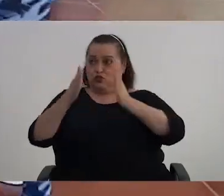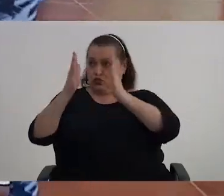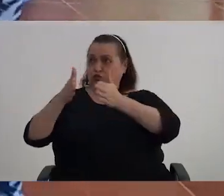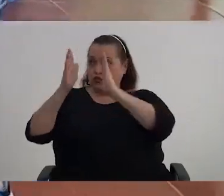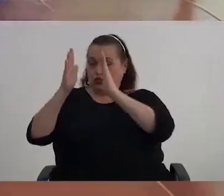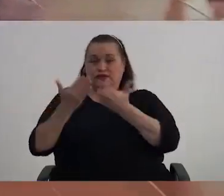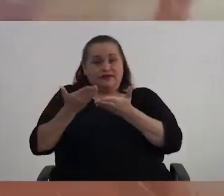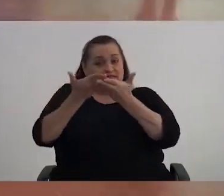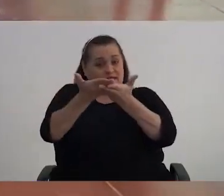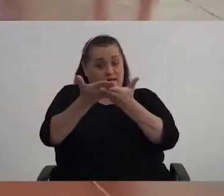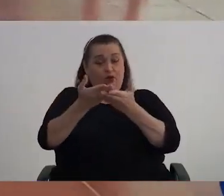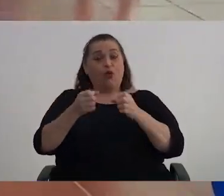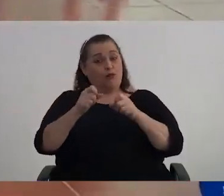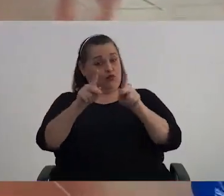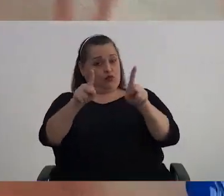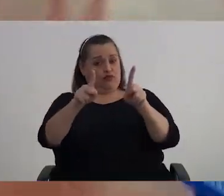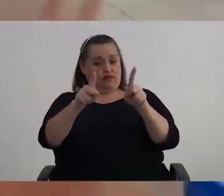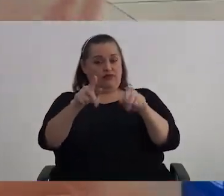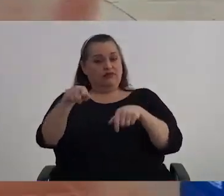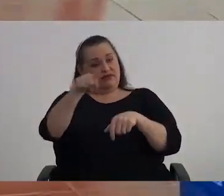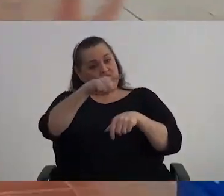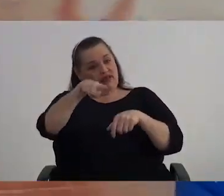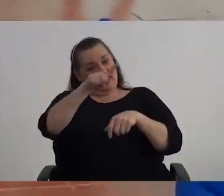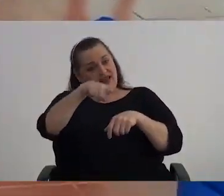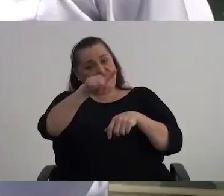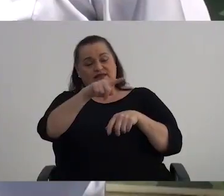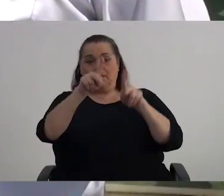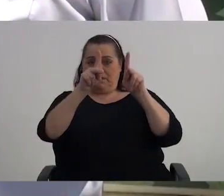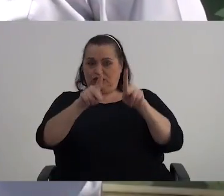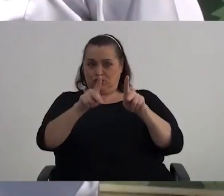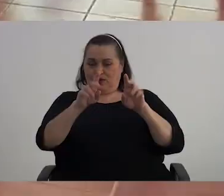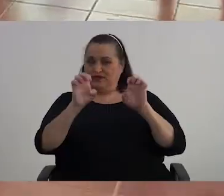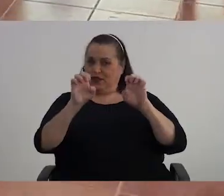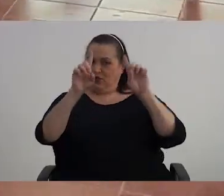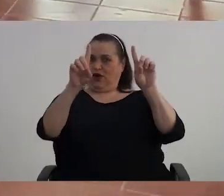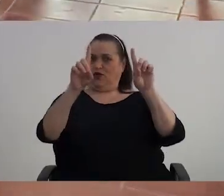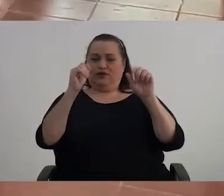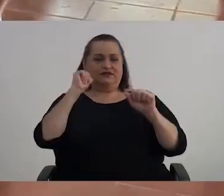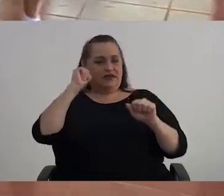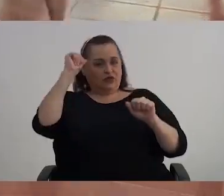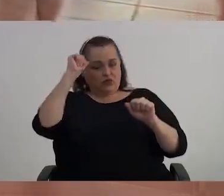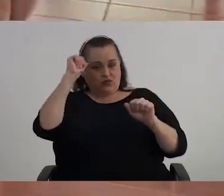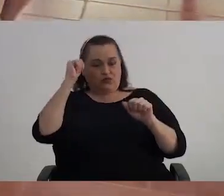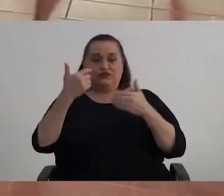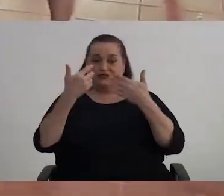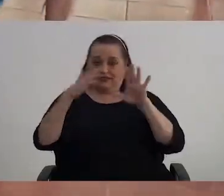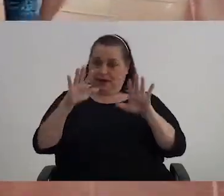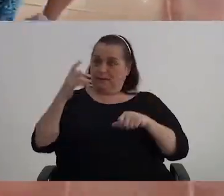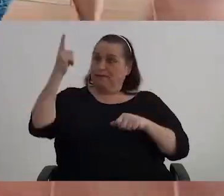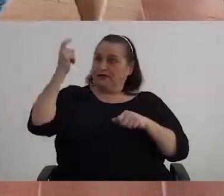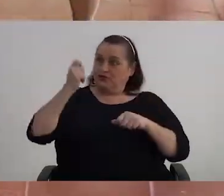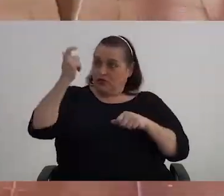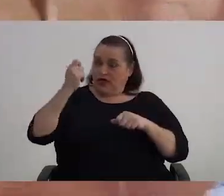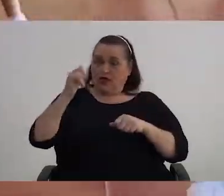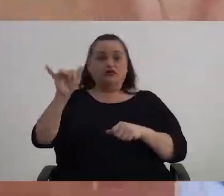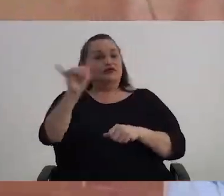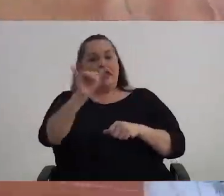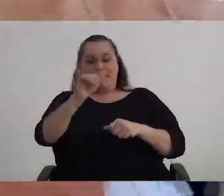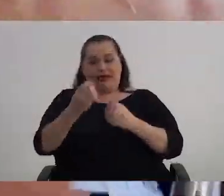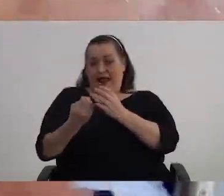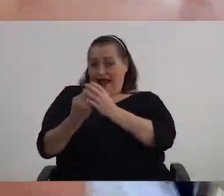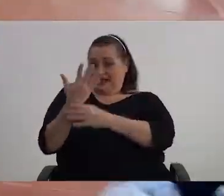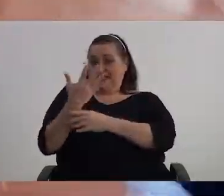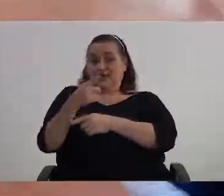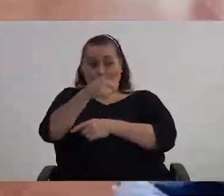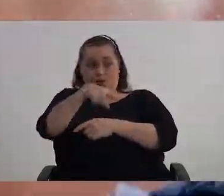dan oportunidad a esos educadores adultos ya pensionados, igualmente a los activos,